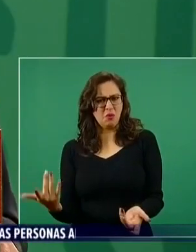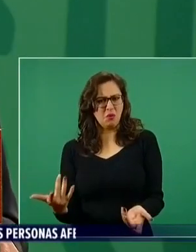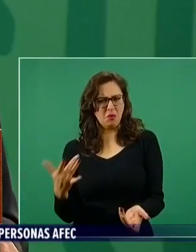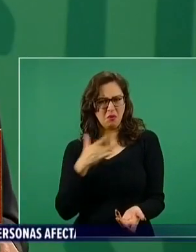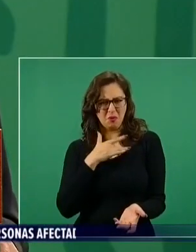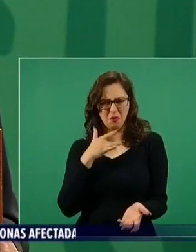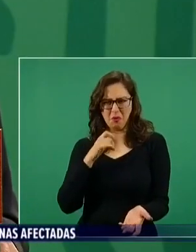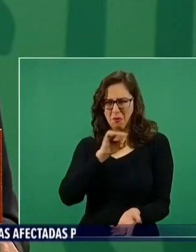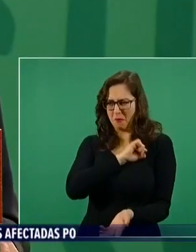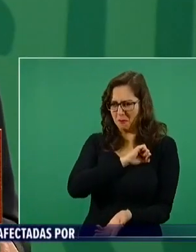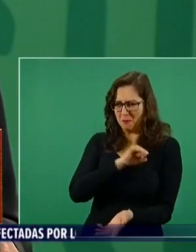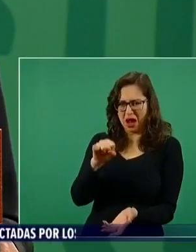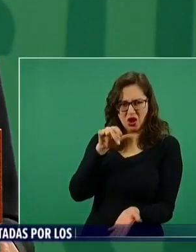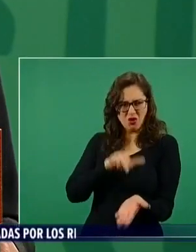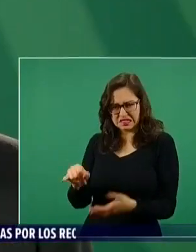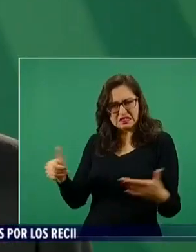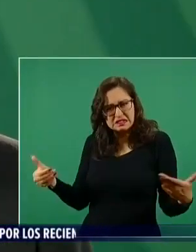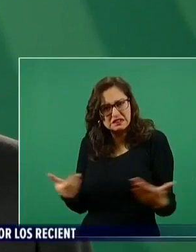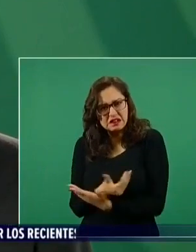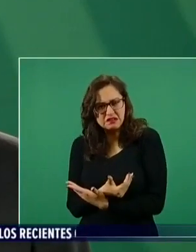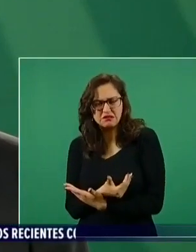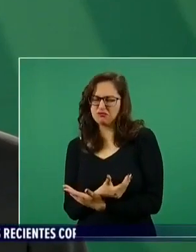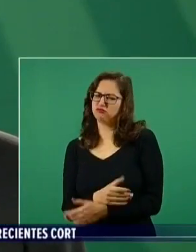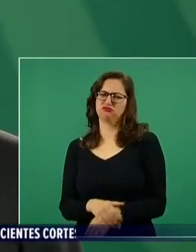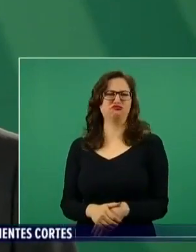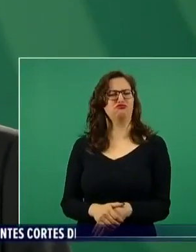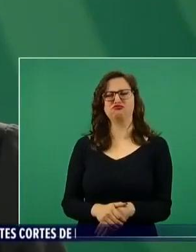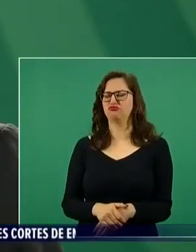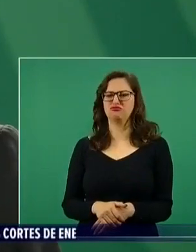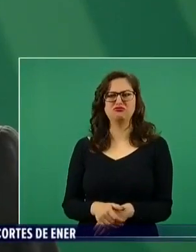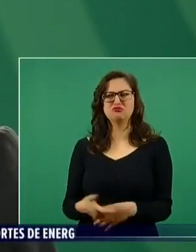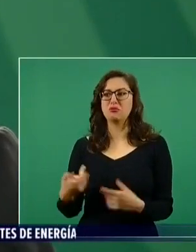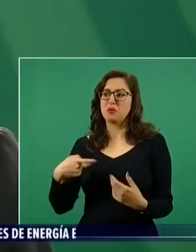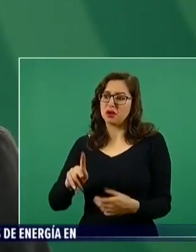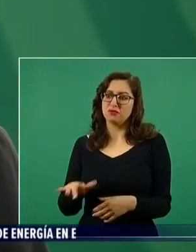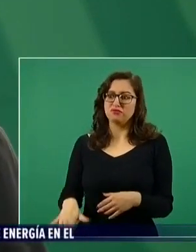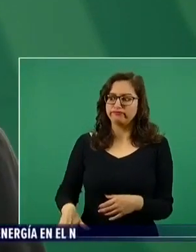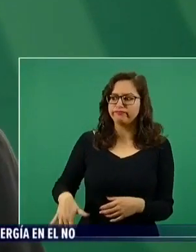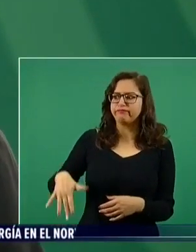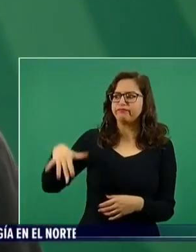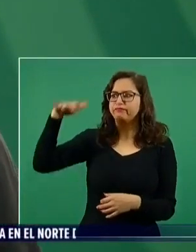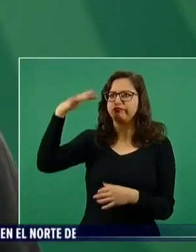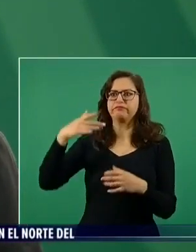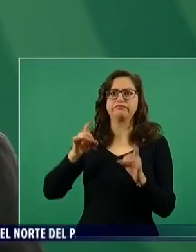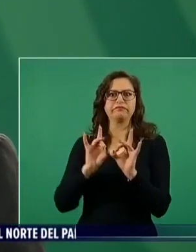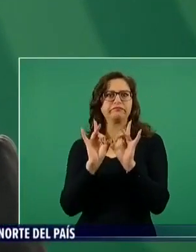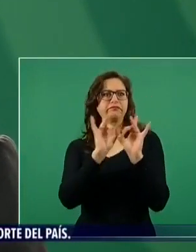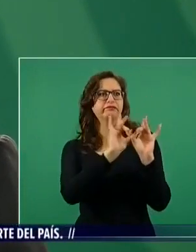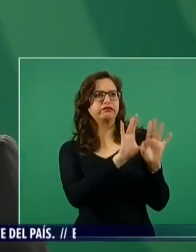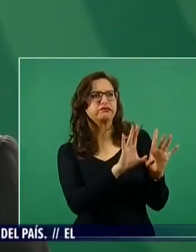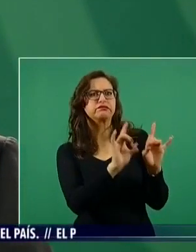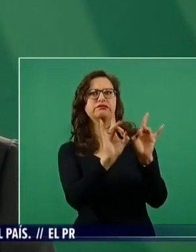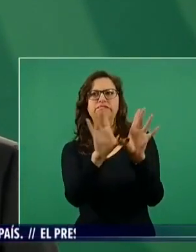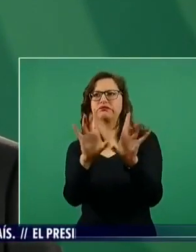naturaleza, son las circunstancias las que llevan a algunos a tomar el camino de las conductas